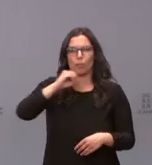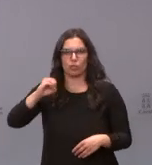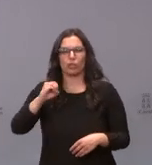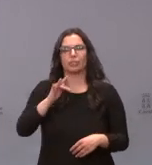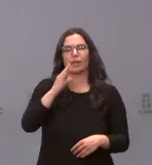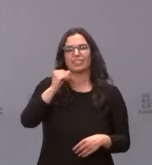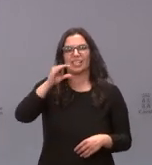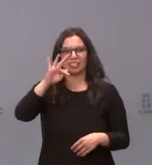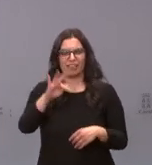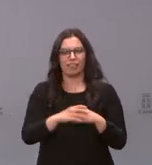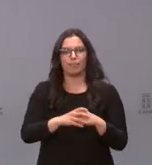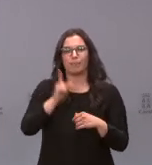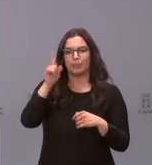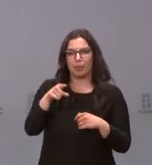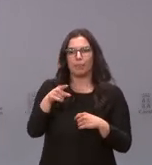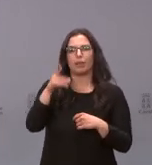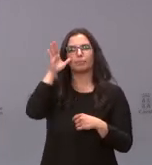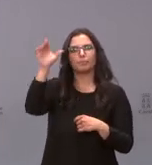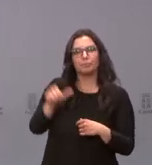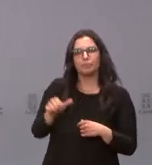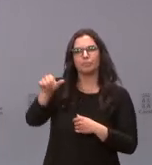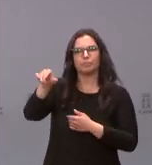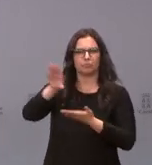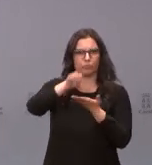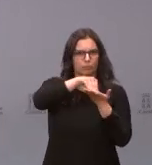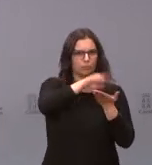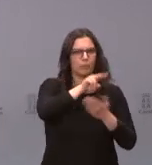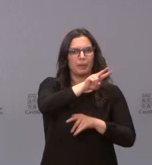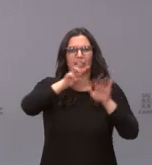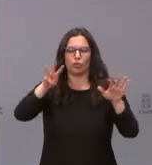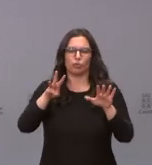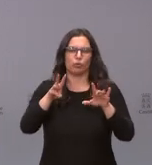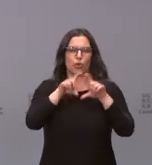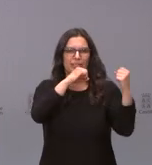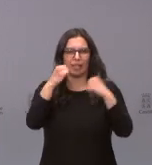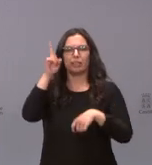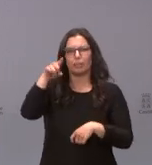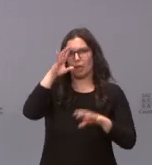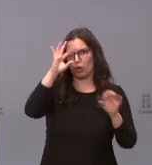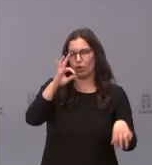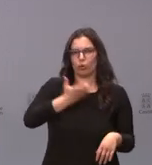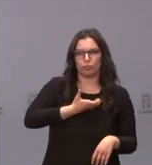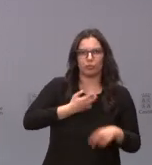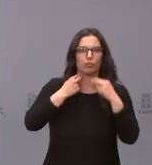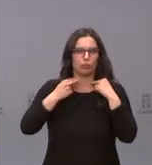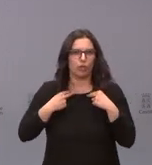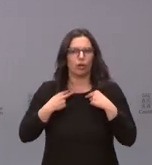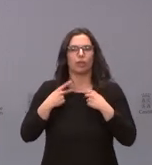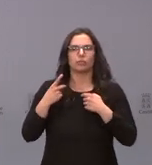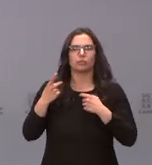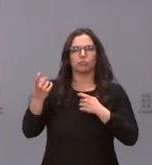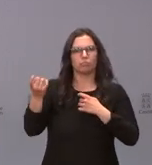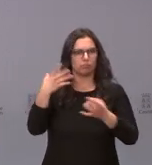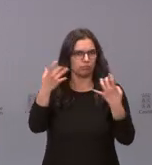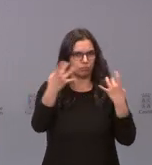CESIF. Se ha dado audiencia hasta 28 entidades, por supuesto, a todas las diputaciones provinciales con participación y aportaciones de algunas de ellas,